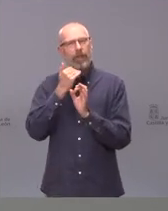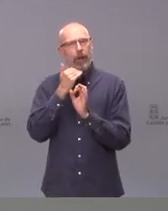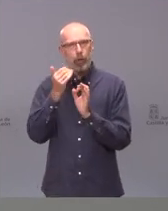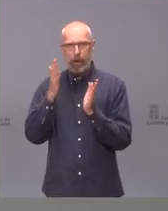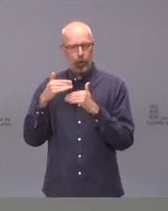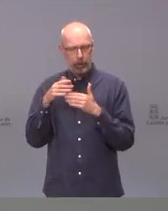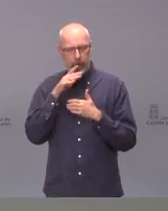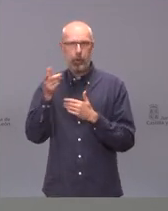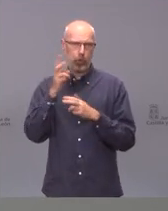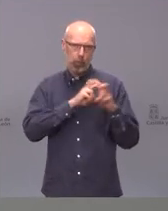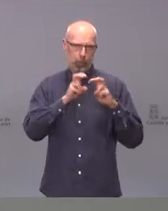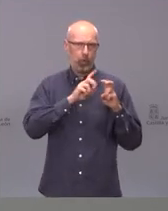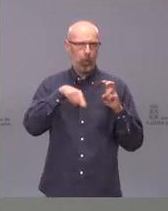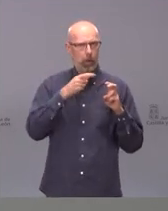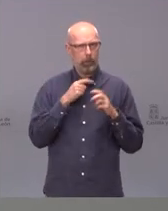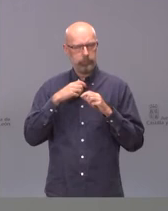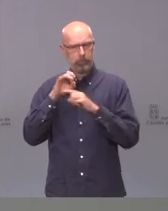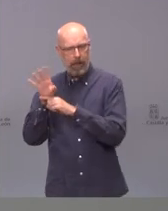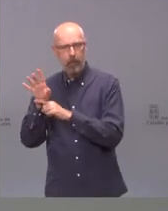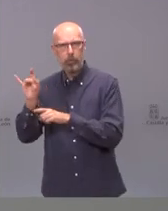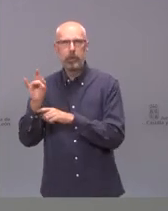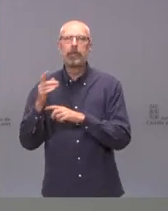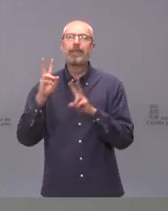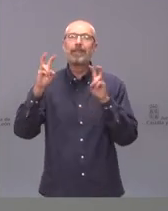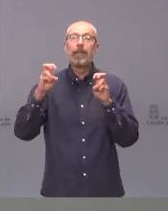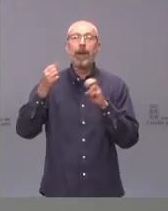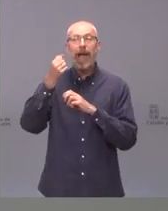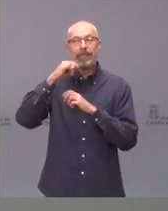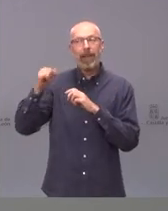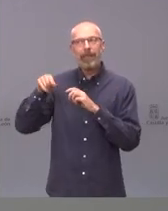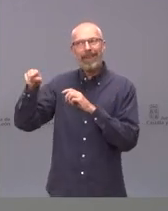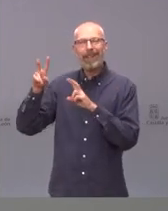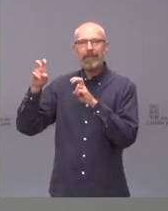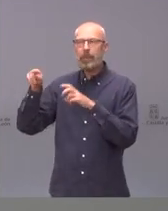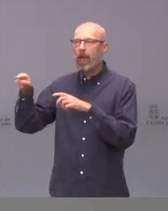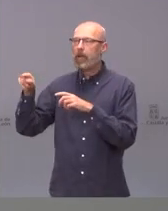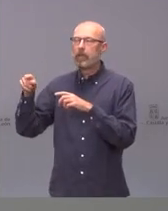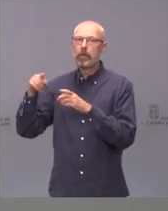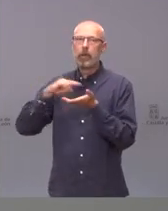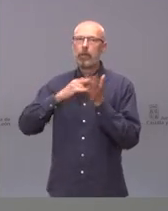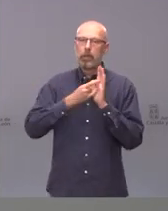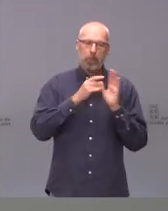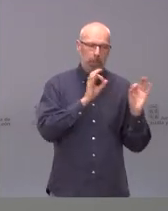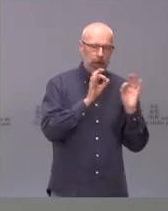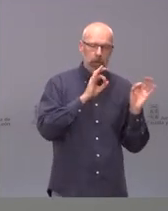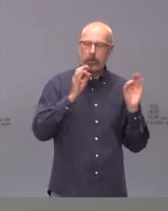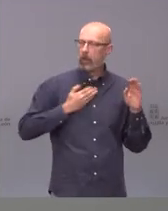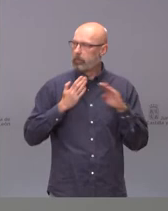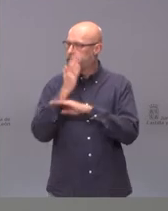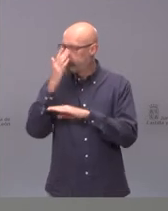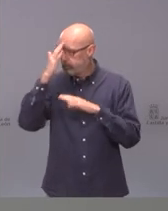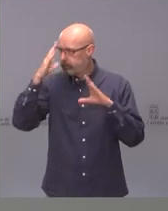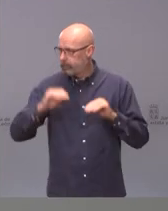llegar. Lo de AstraZeneca nos rompe a todos la previsión, la rompe tanto que me la rompe a mí. Es decir, que yo pensaba,